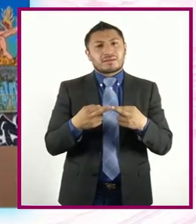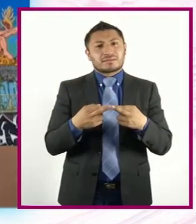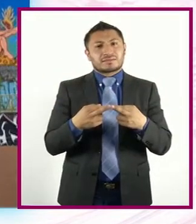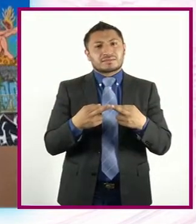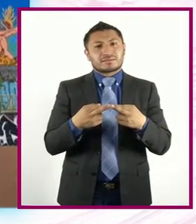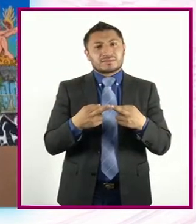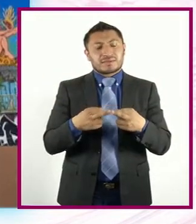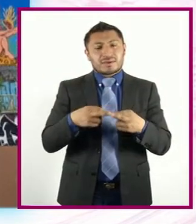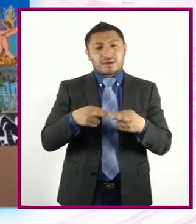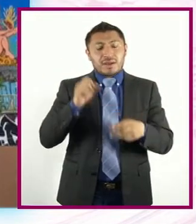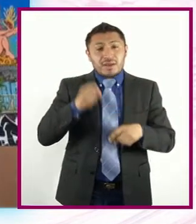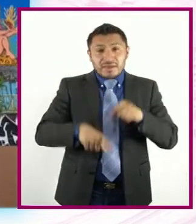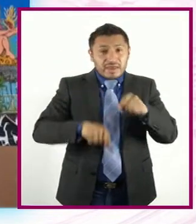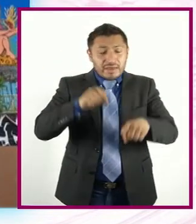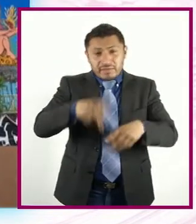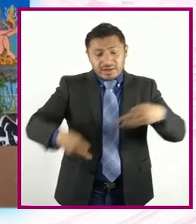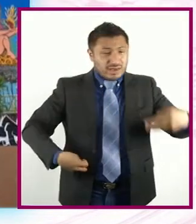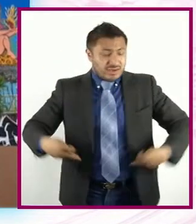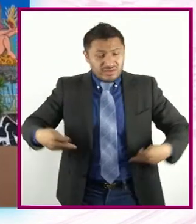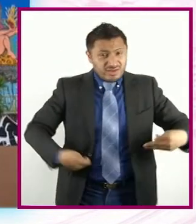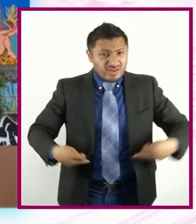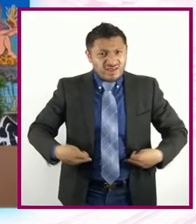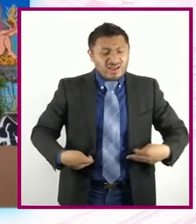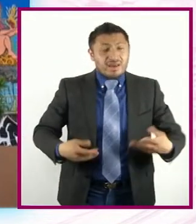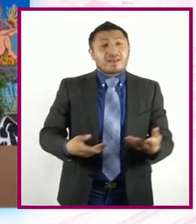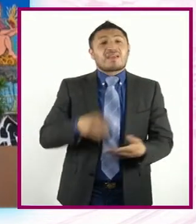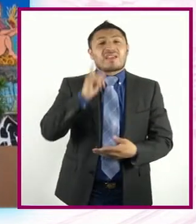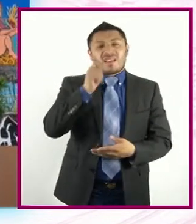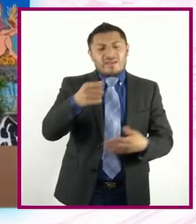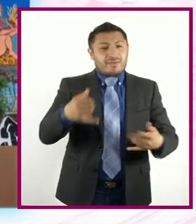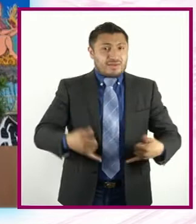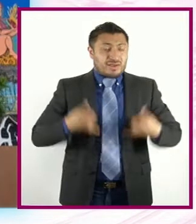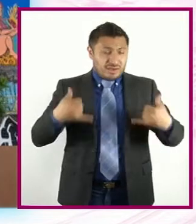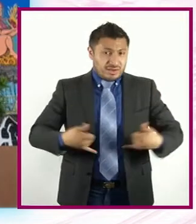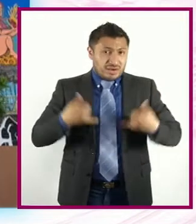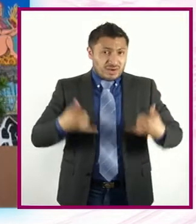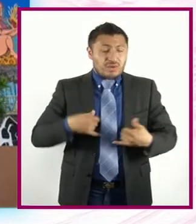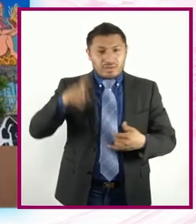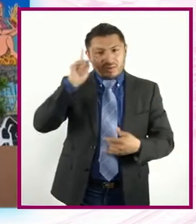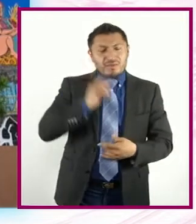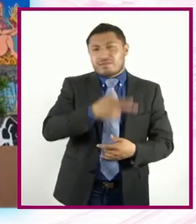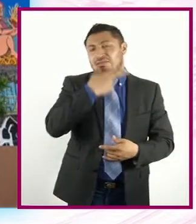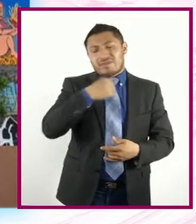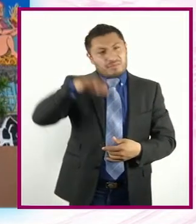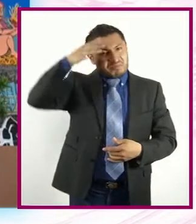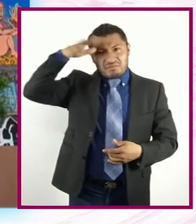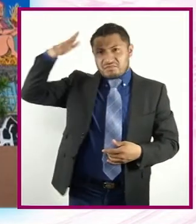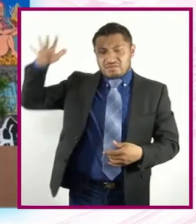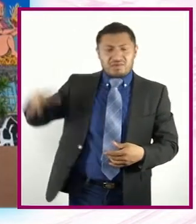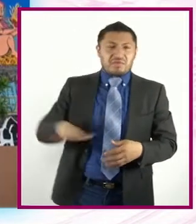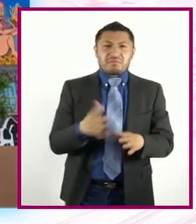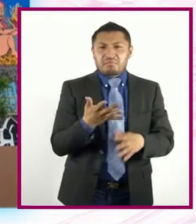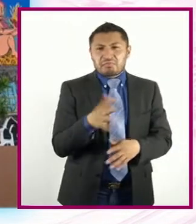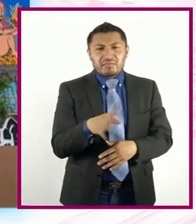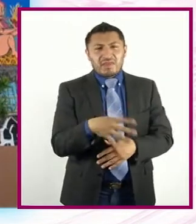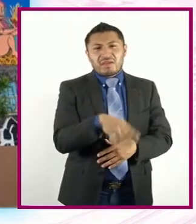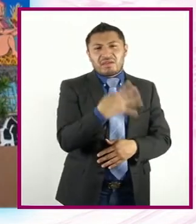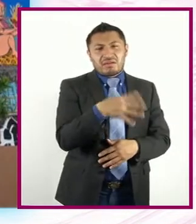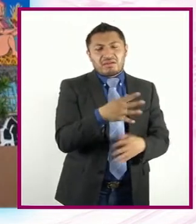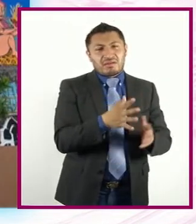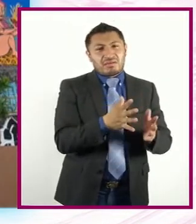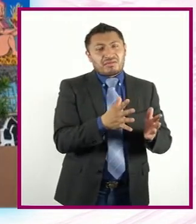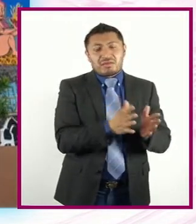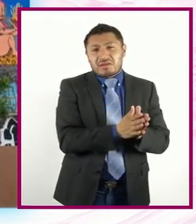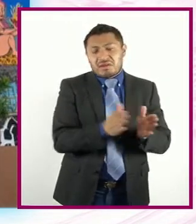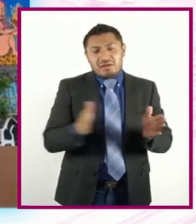semillero Teatral de Imagineros Que es un grupo De chicos Chicas Y adultos Entre los 14 Y pues la persona Que